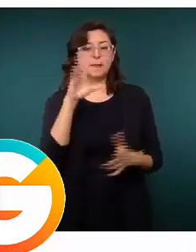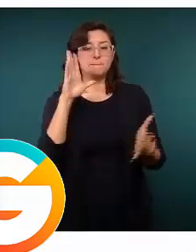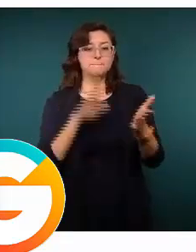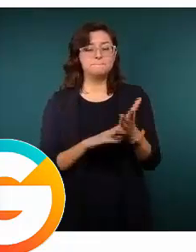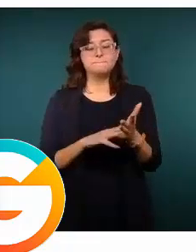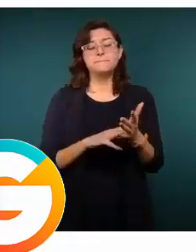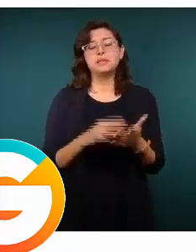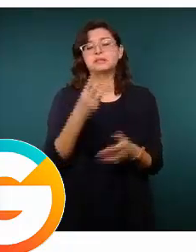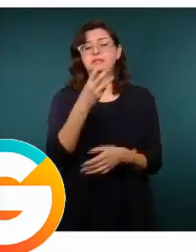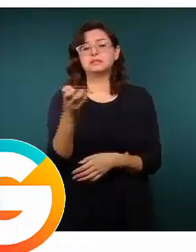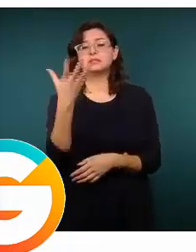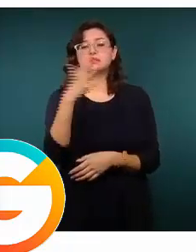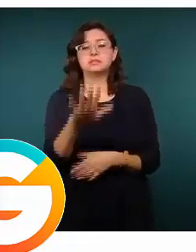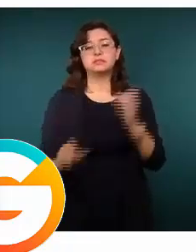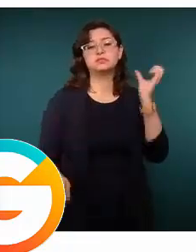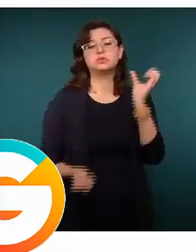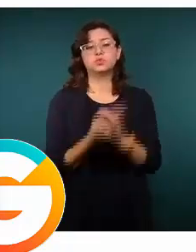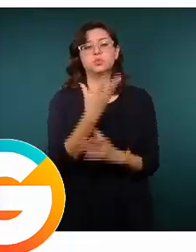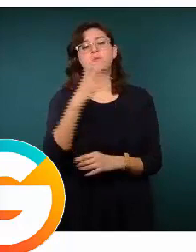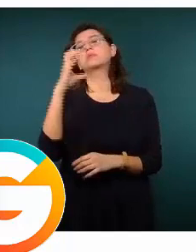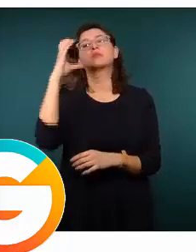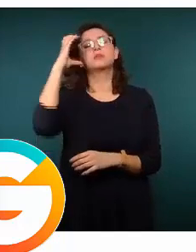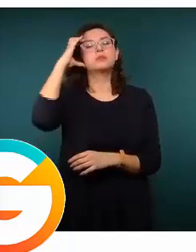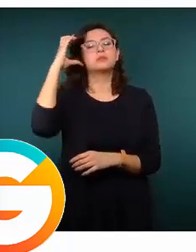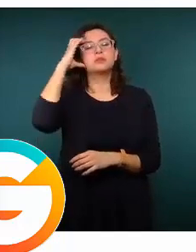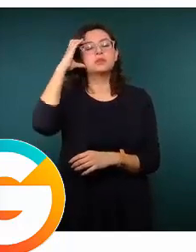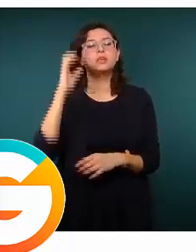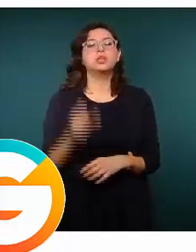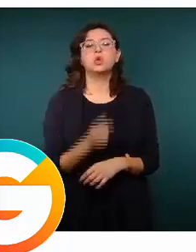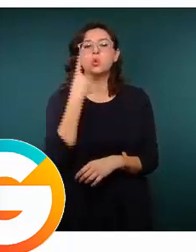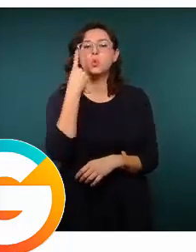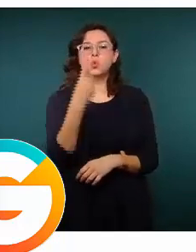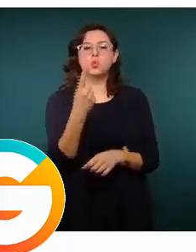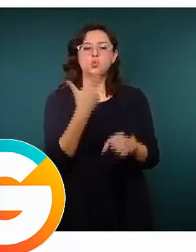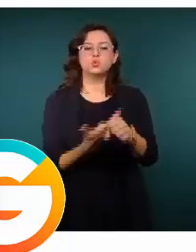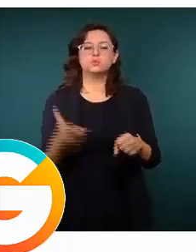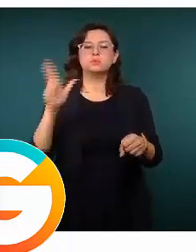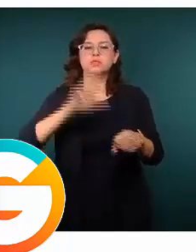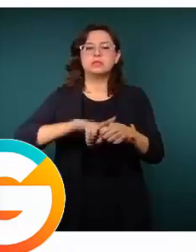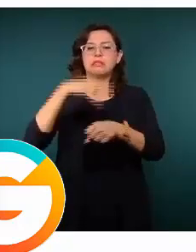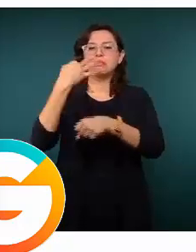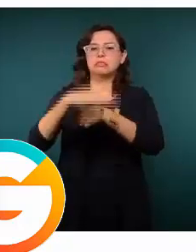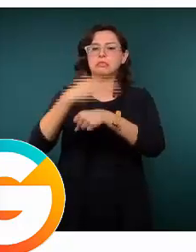camas nuevas que se han instalado y un hospital inflable en Ecatepec.